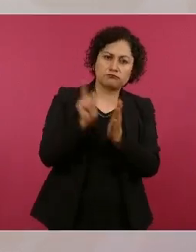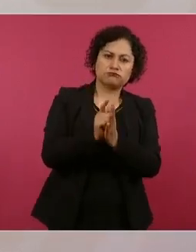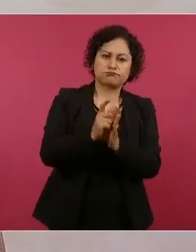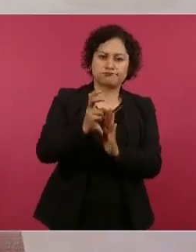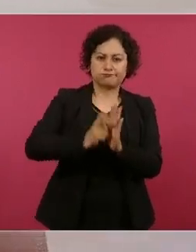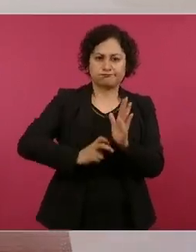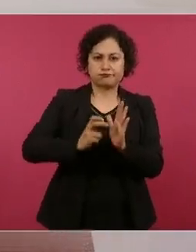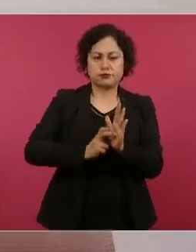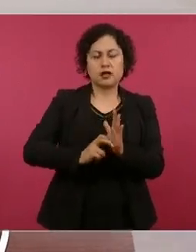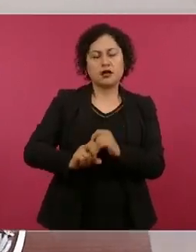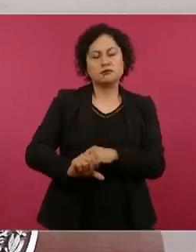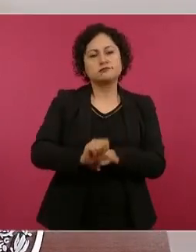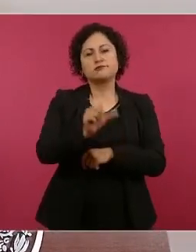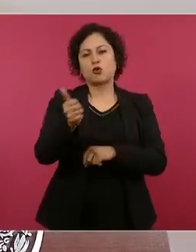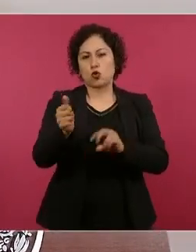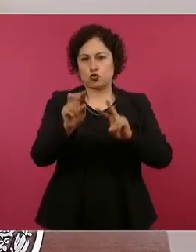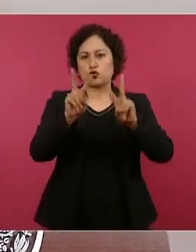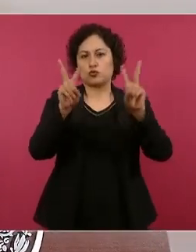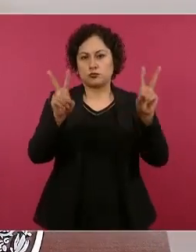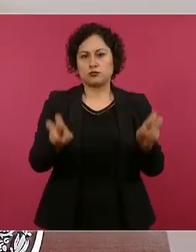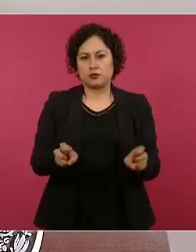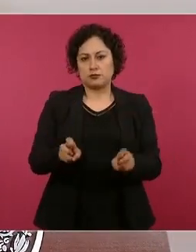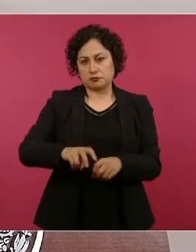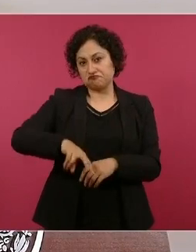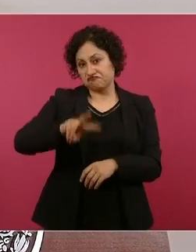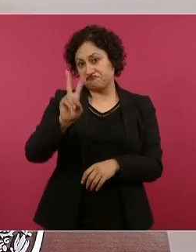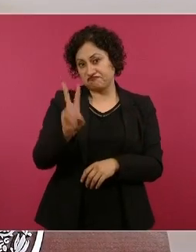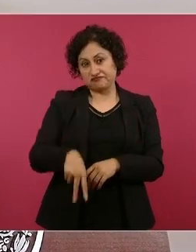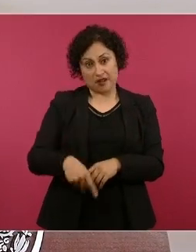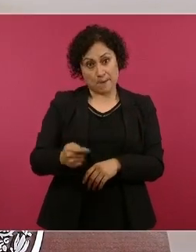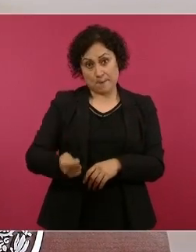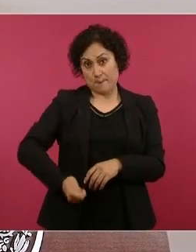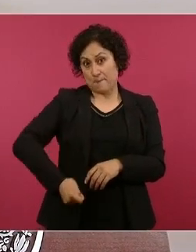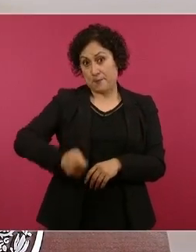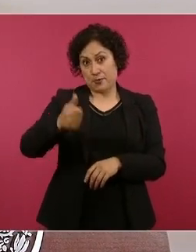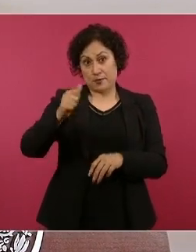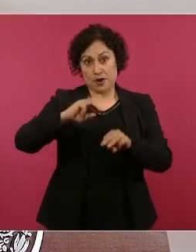también único en el mundo.